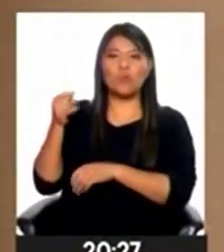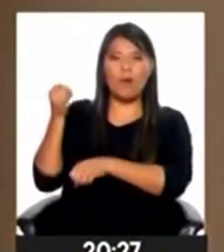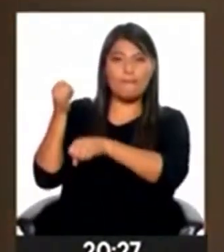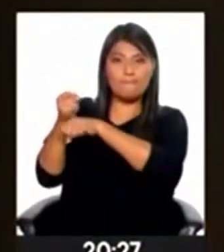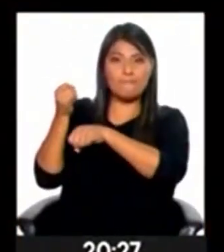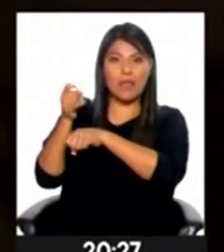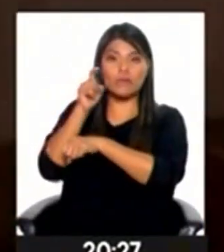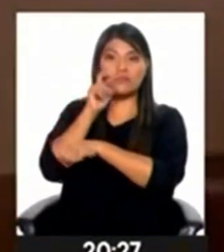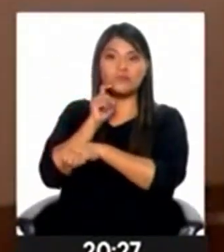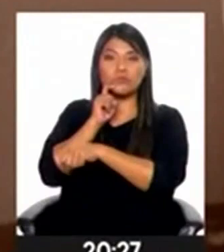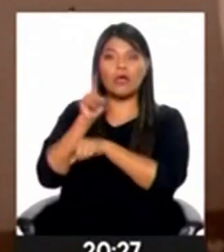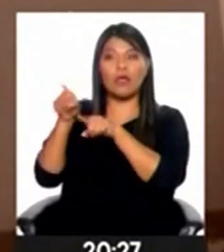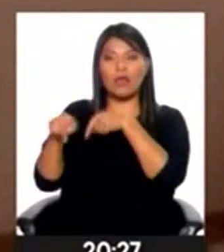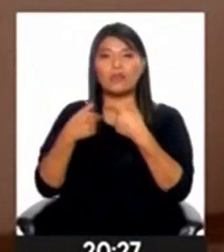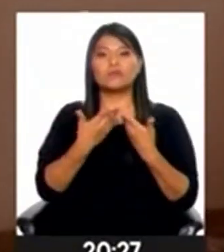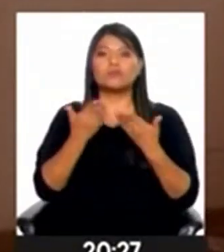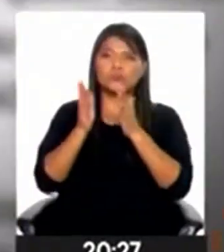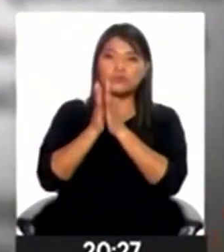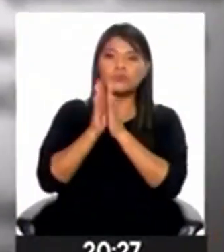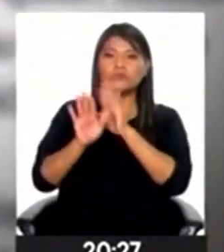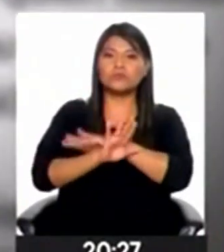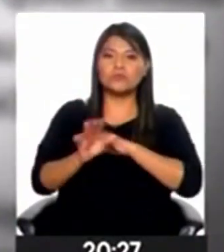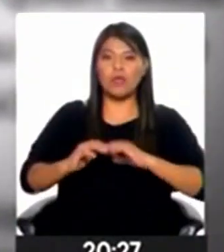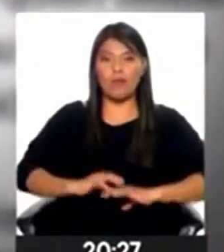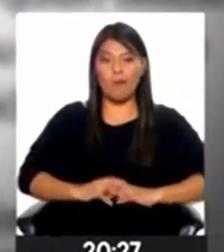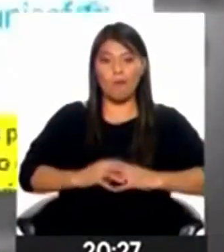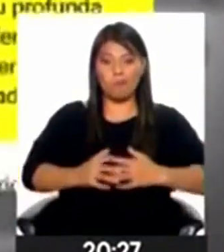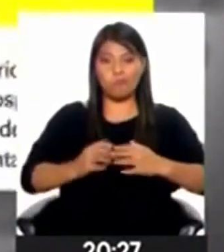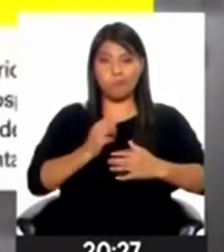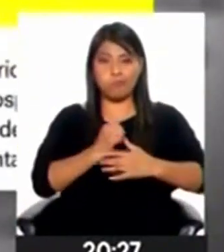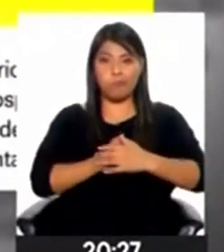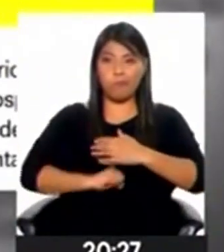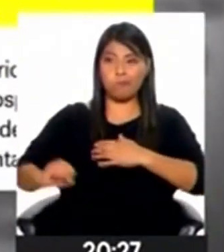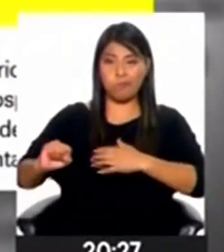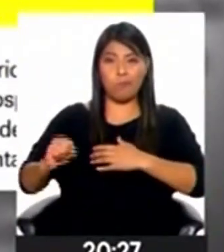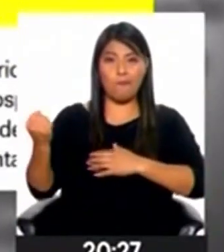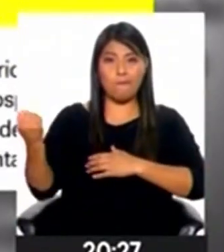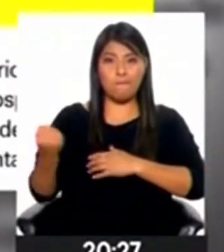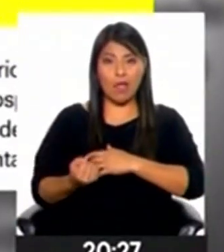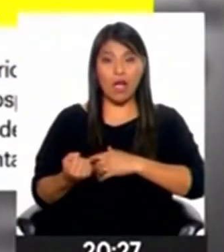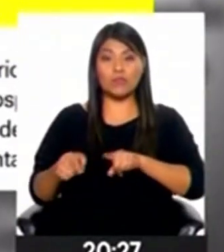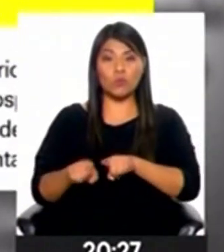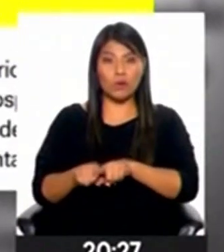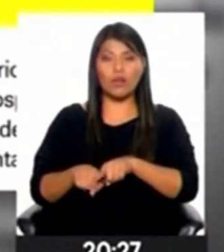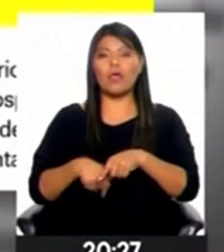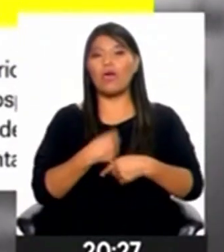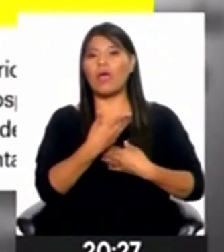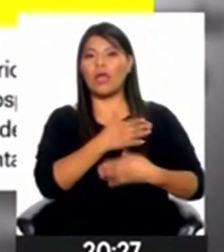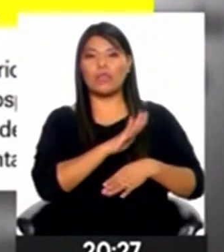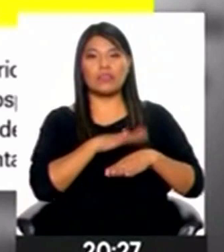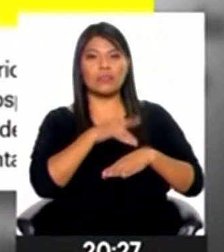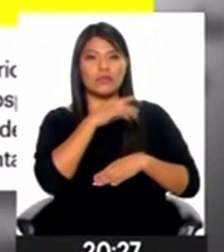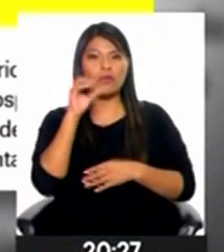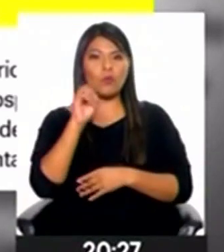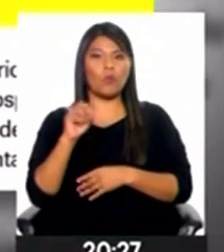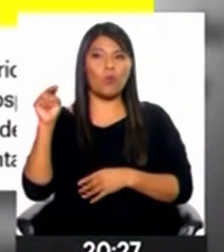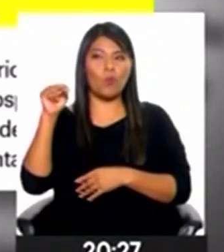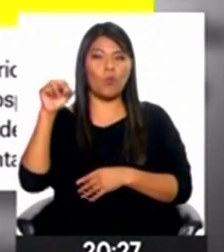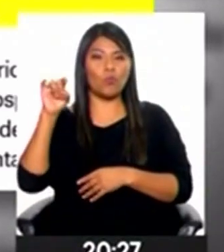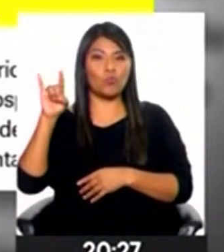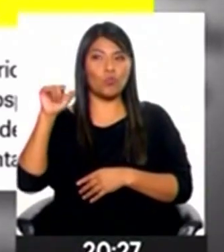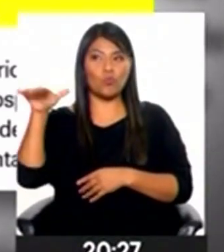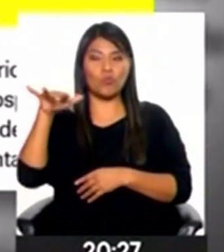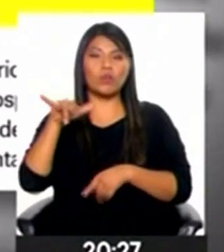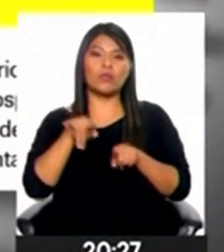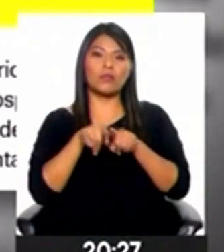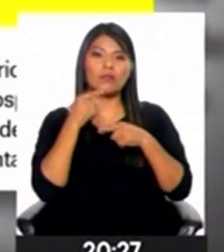le negó el acceso al aborto terapéutico. Al respecto, la oficina del alto comisionado de las Naciones Unidas para los Derechos Humanos